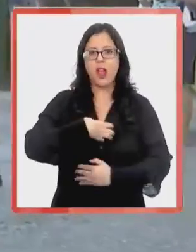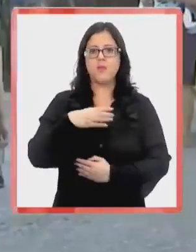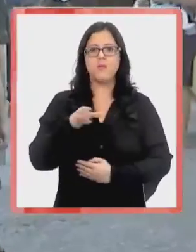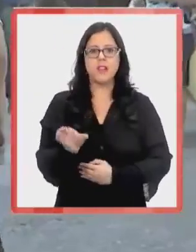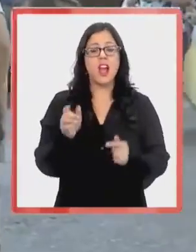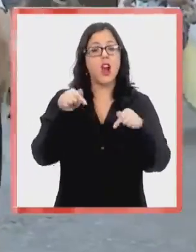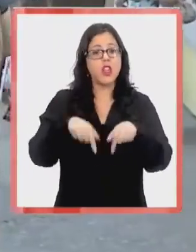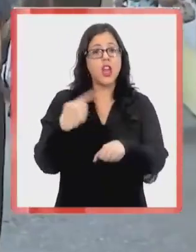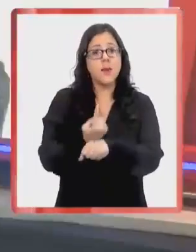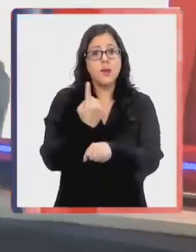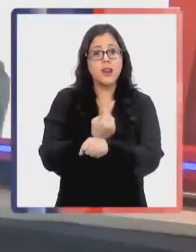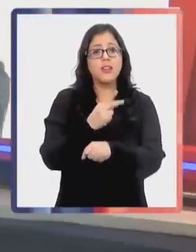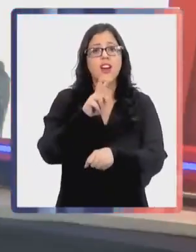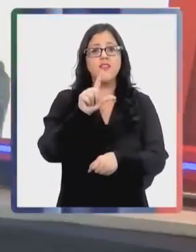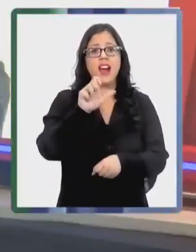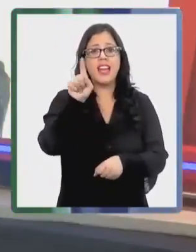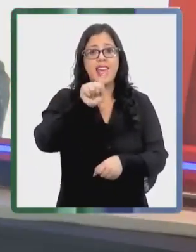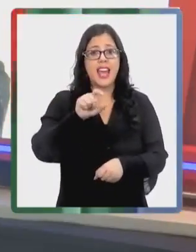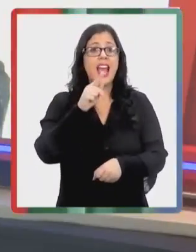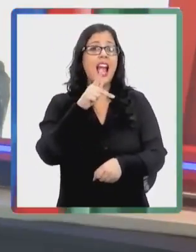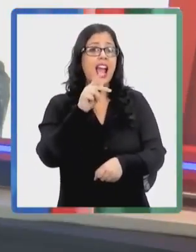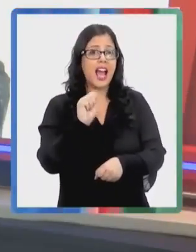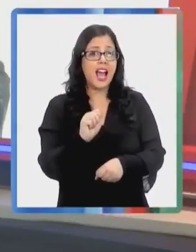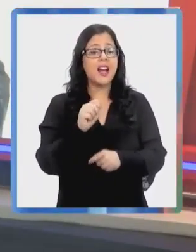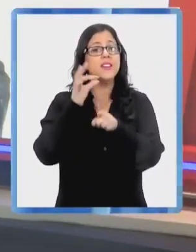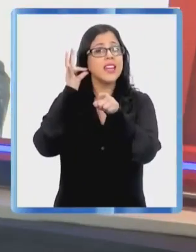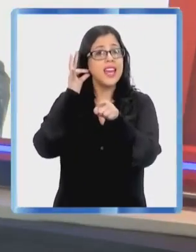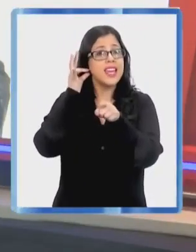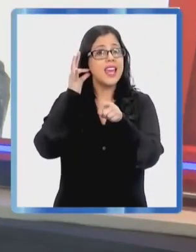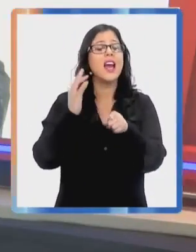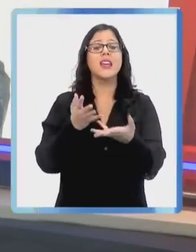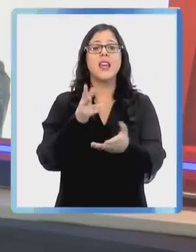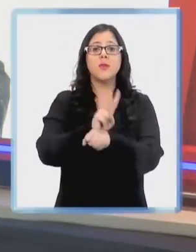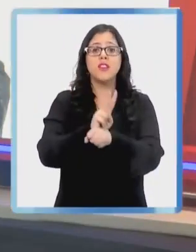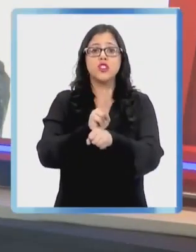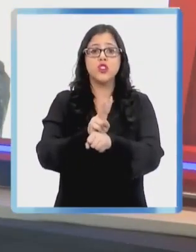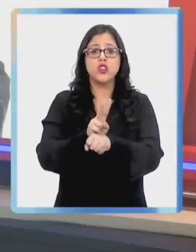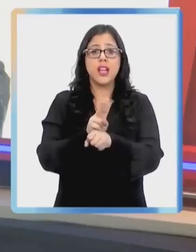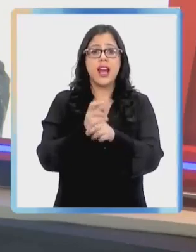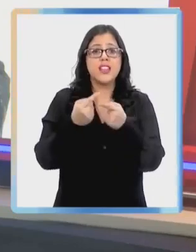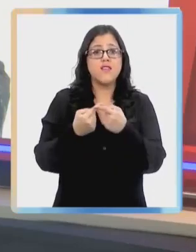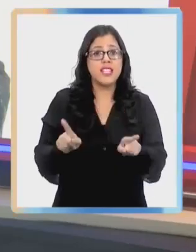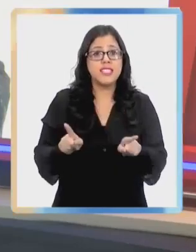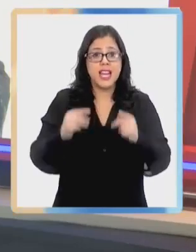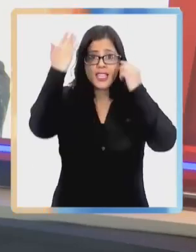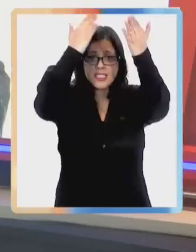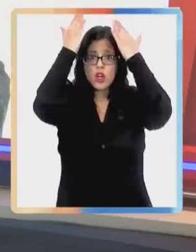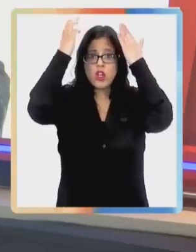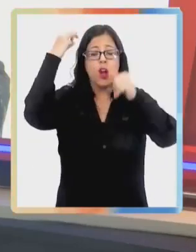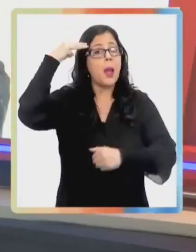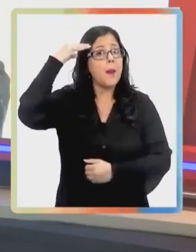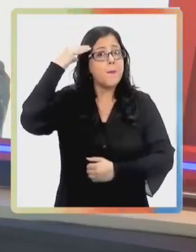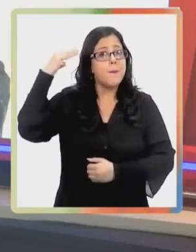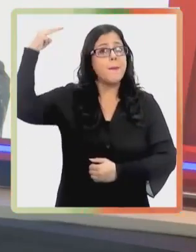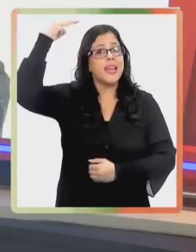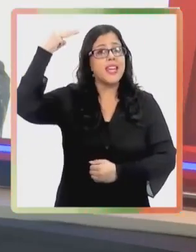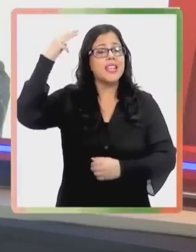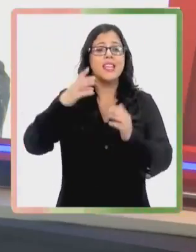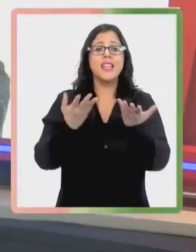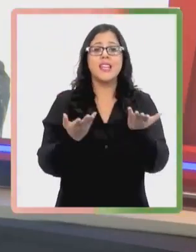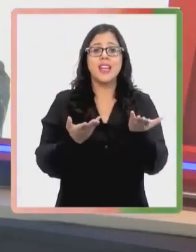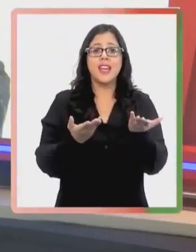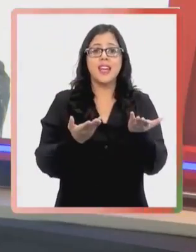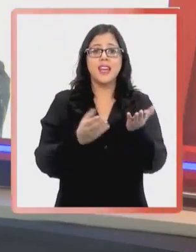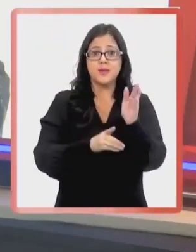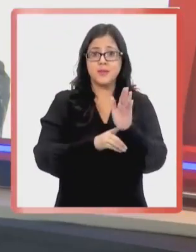y hacia la empatía. Hoy vamos a conversar con Valesca Aranías, está con nosotros, ella es educadora diferencial, psicóloga, magíster en desarrollo y directora